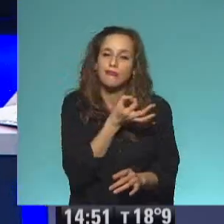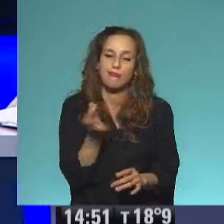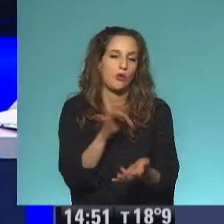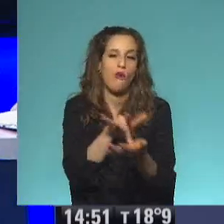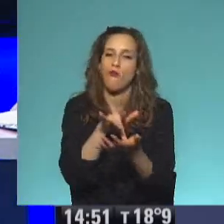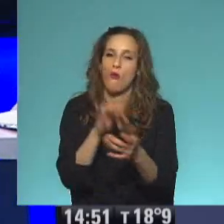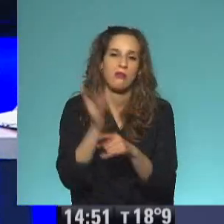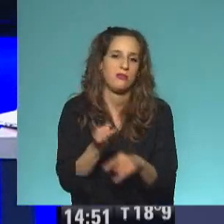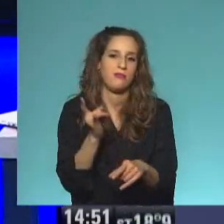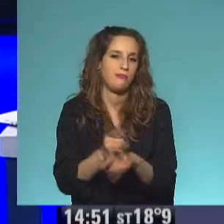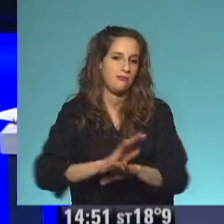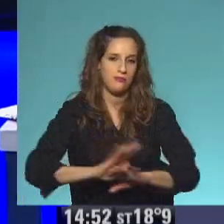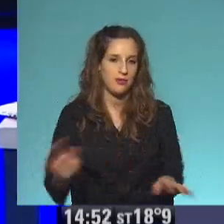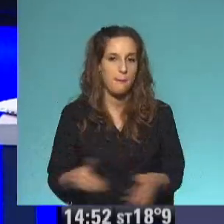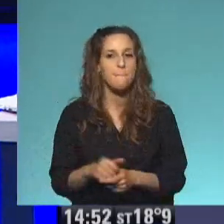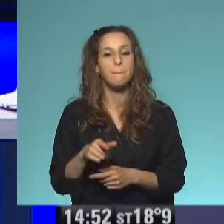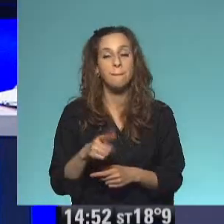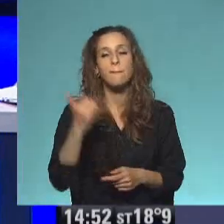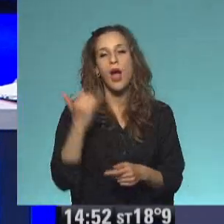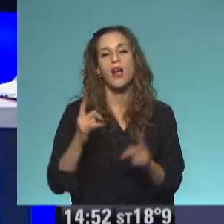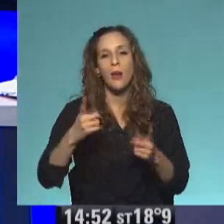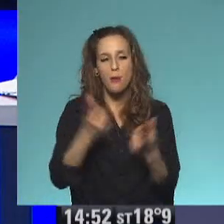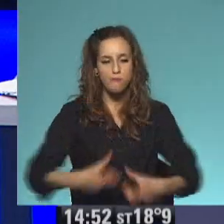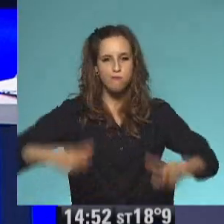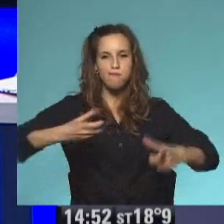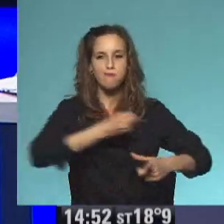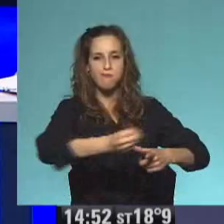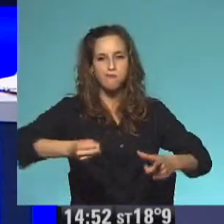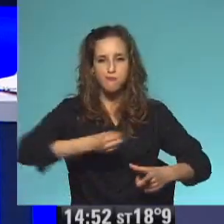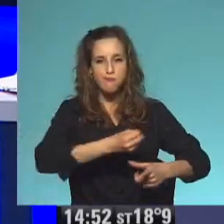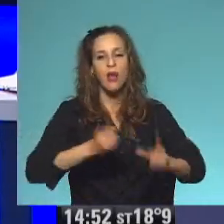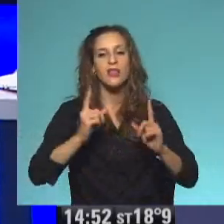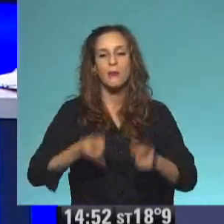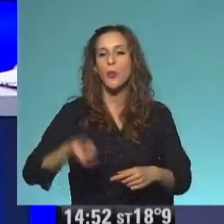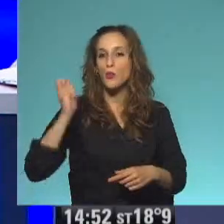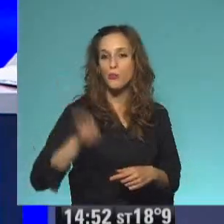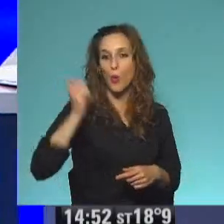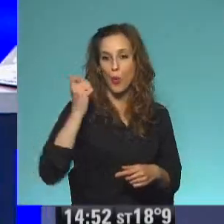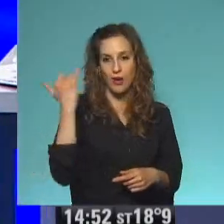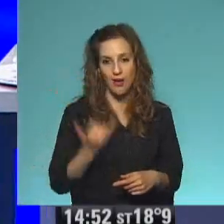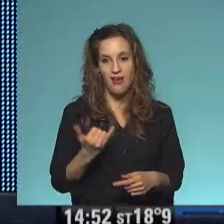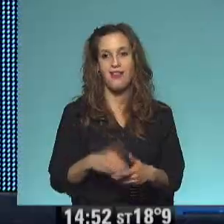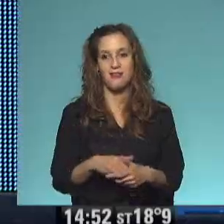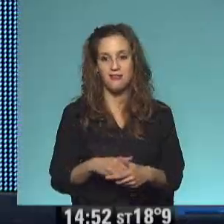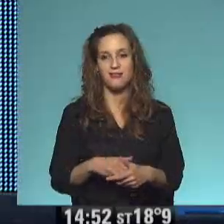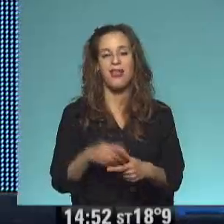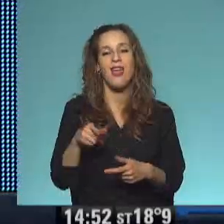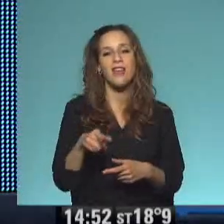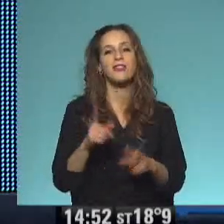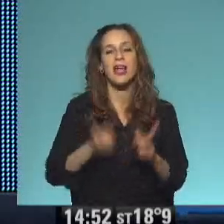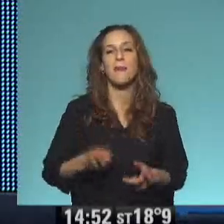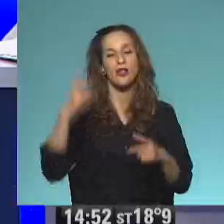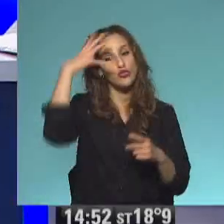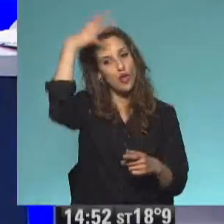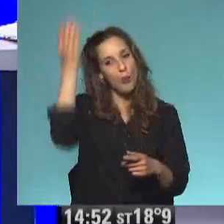no sé por qué lo decís. Tenía calderos, tenía varita mágica. Tenía. Tiene ese sombrero de bruja. Ese